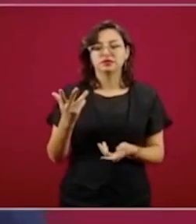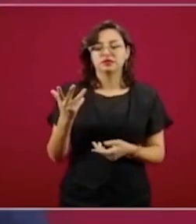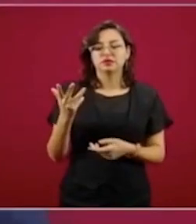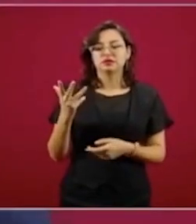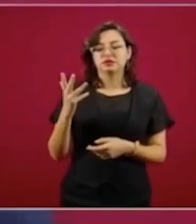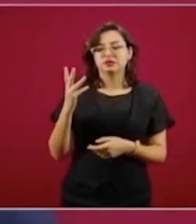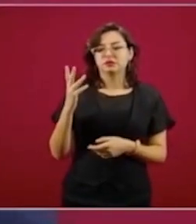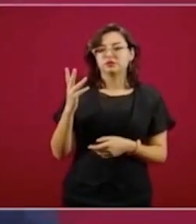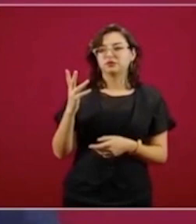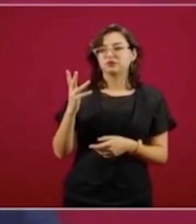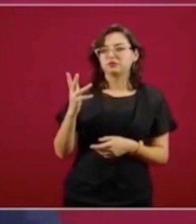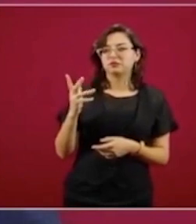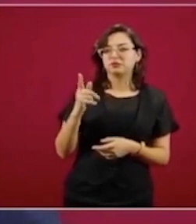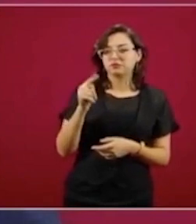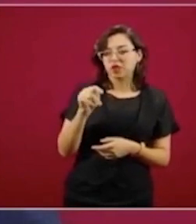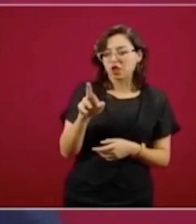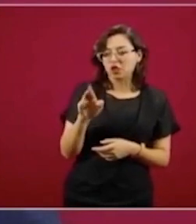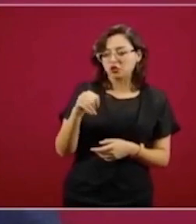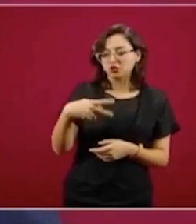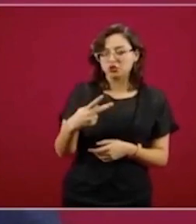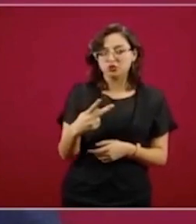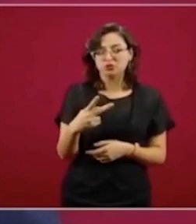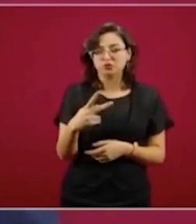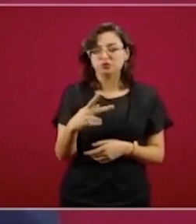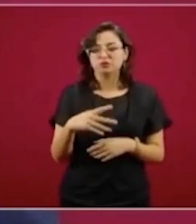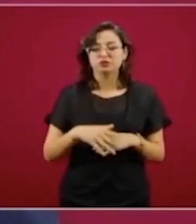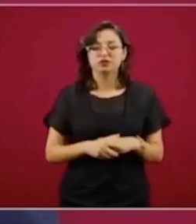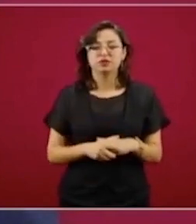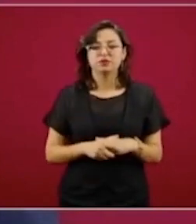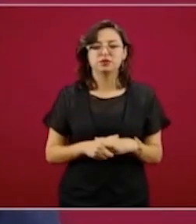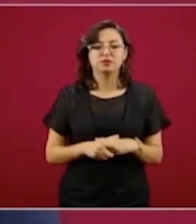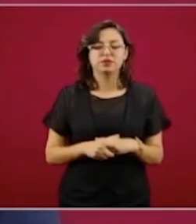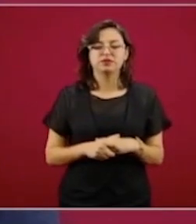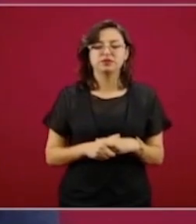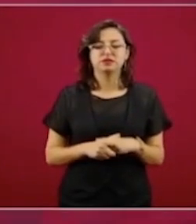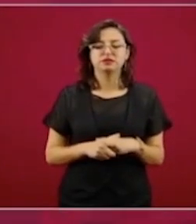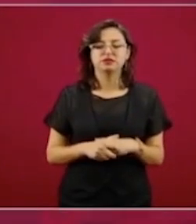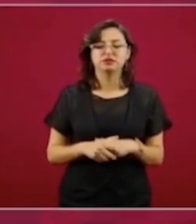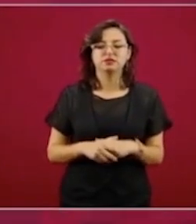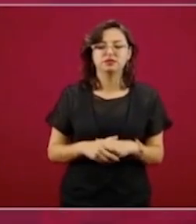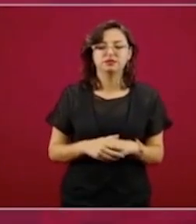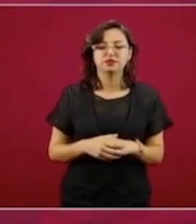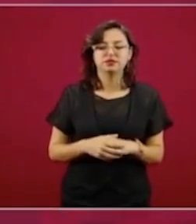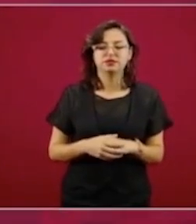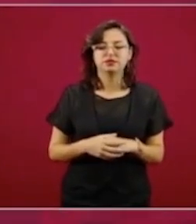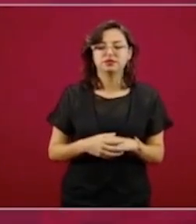si ellos lo consideran,